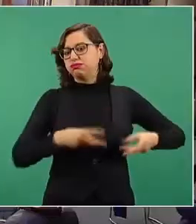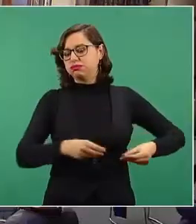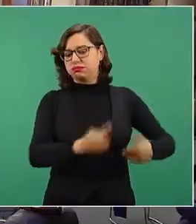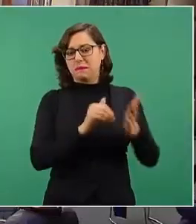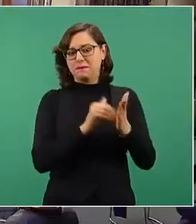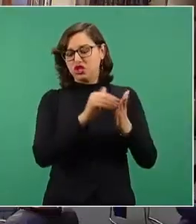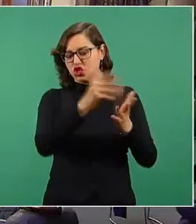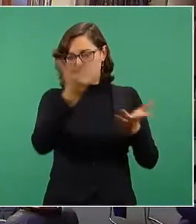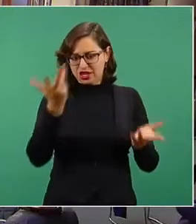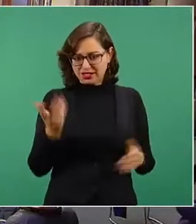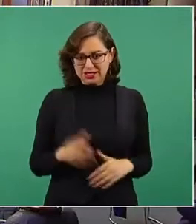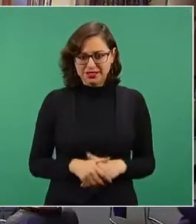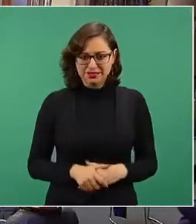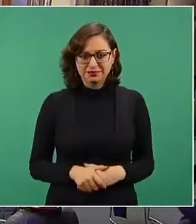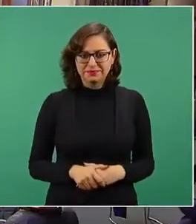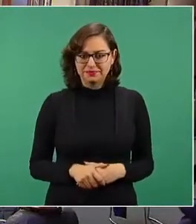por favor.